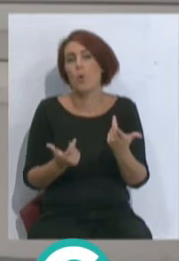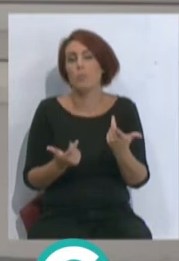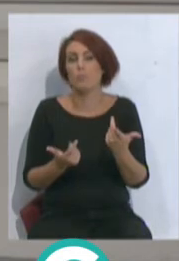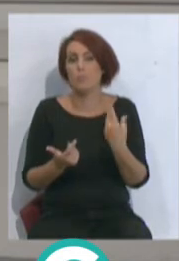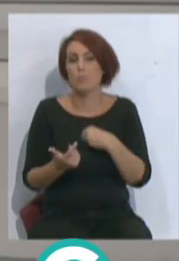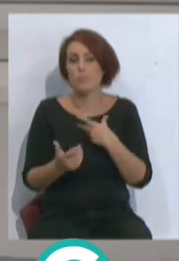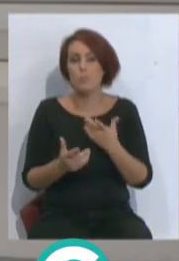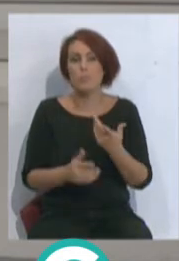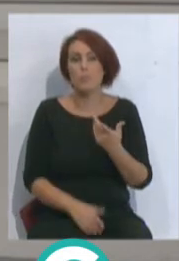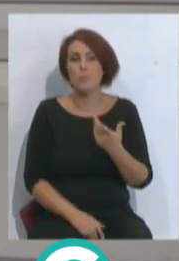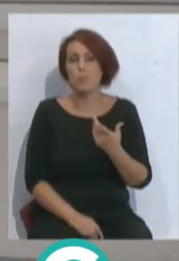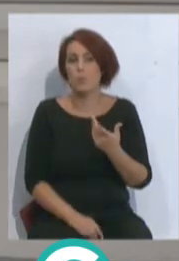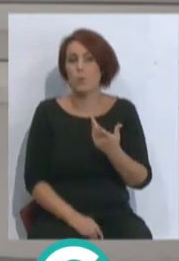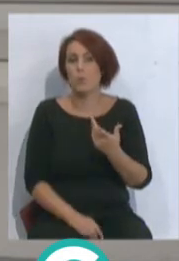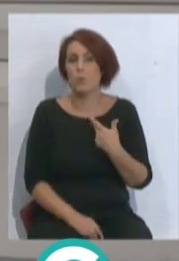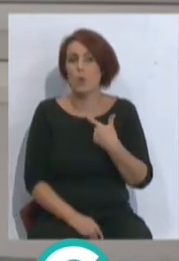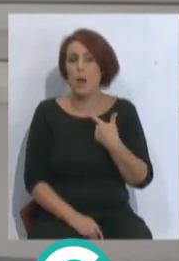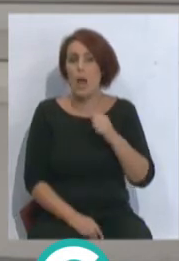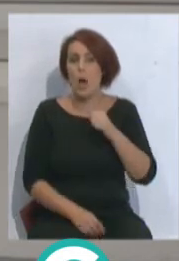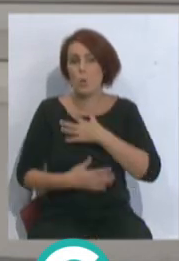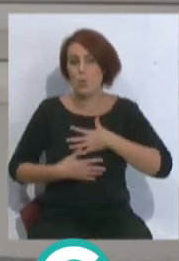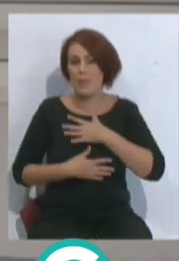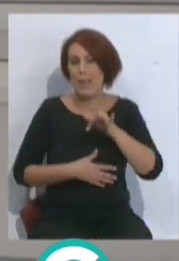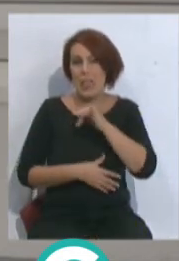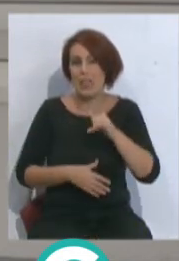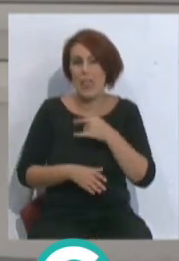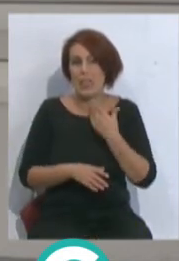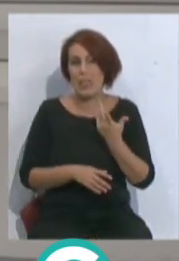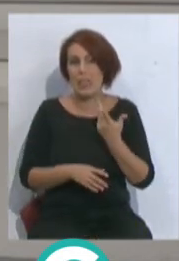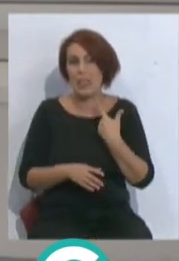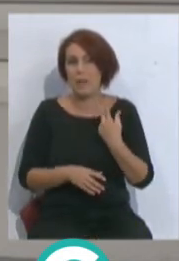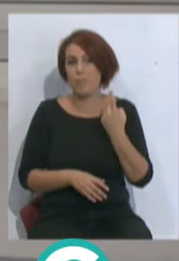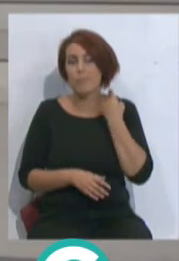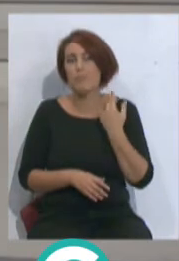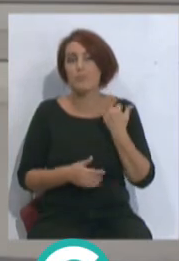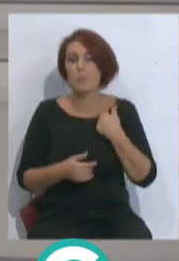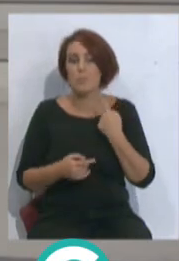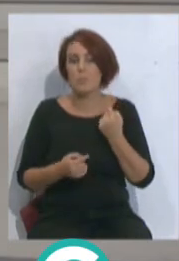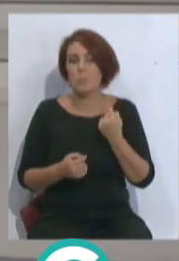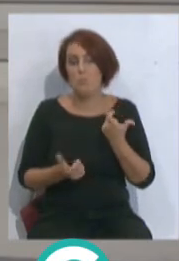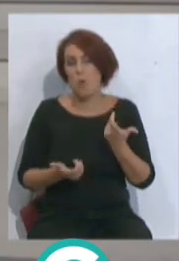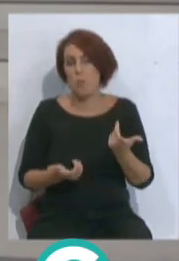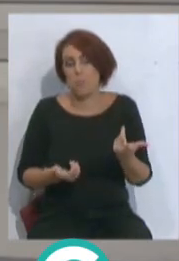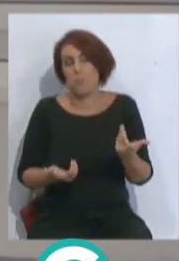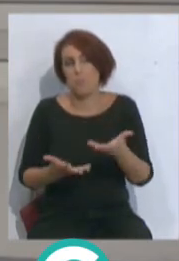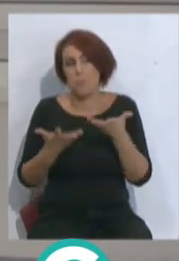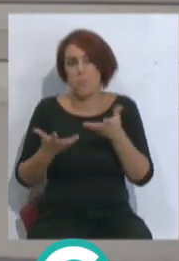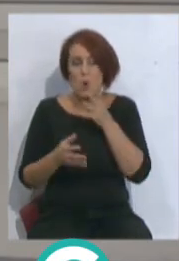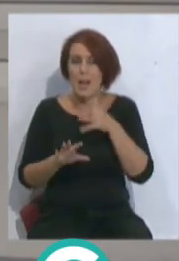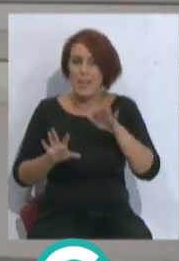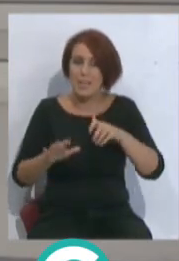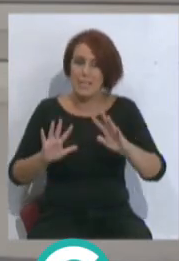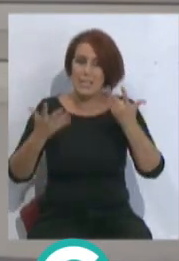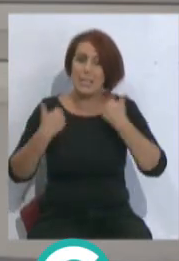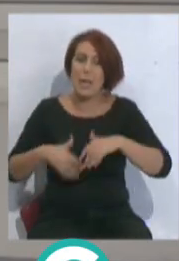cuando se la retirada de Augusto Fernández, fue un poco emblemático porque ya el Kadibe estaba salvado, pero este año consiguió